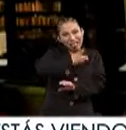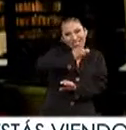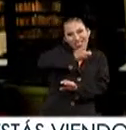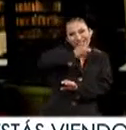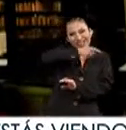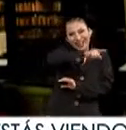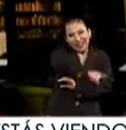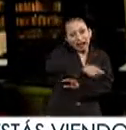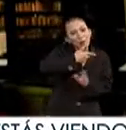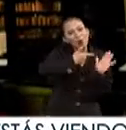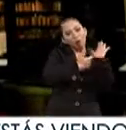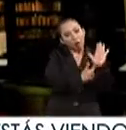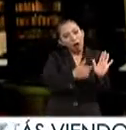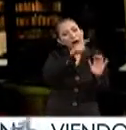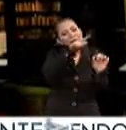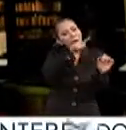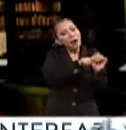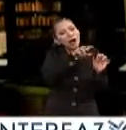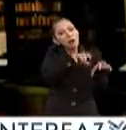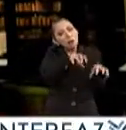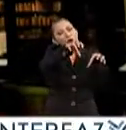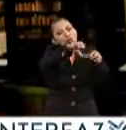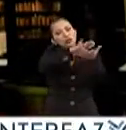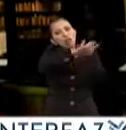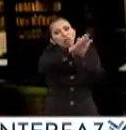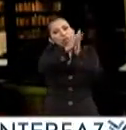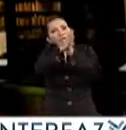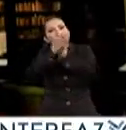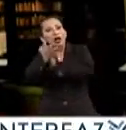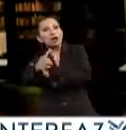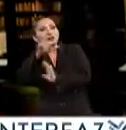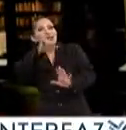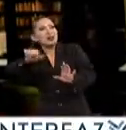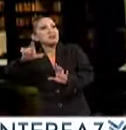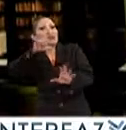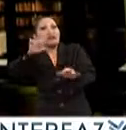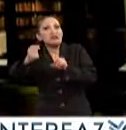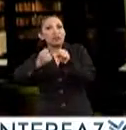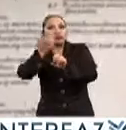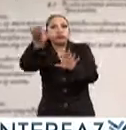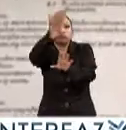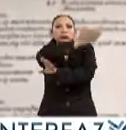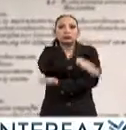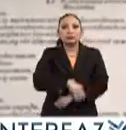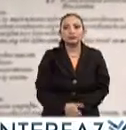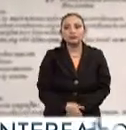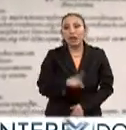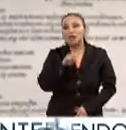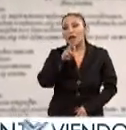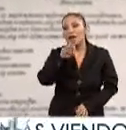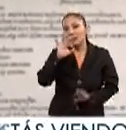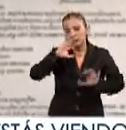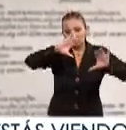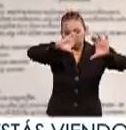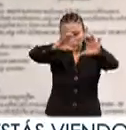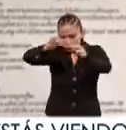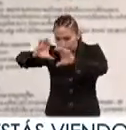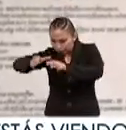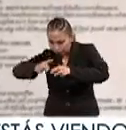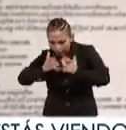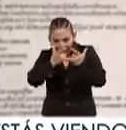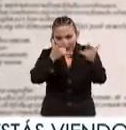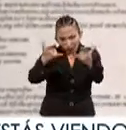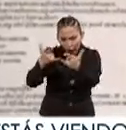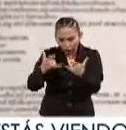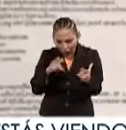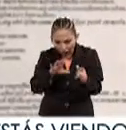representar ese animal como un monstruo tiene 600, 700 años. David categorizó la historia de